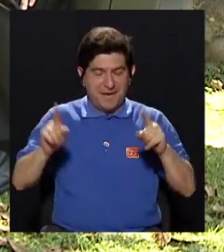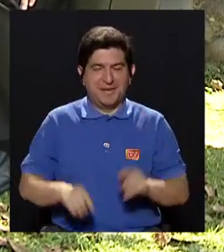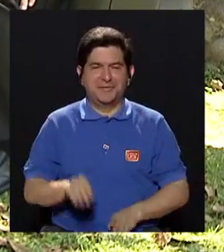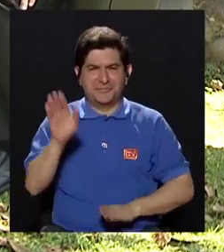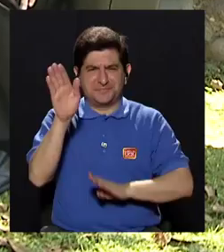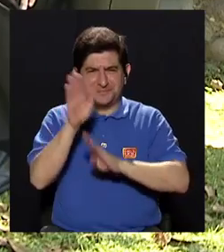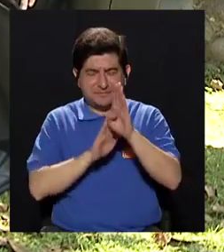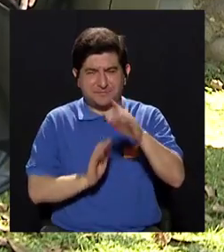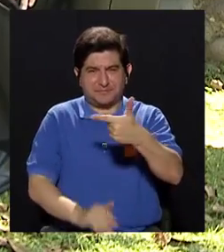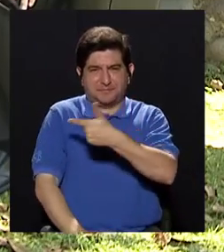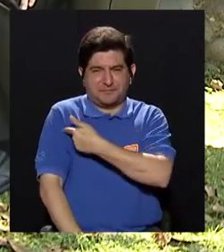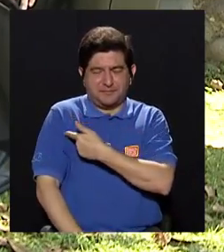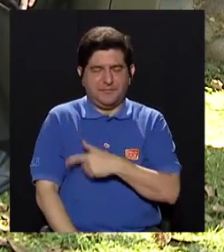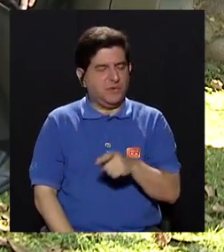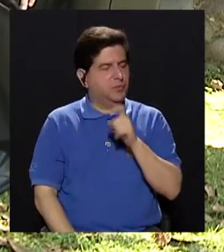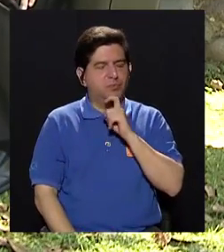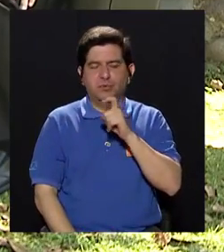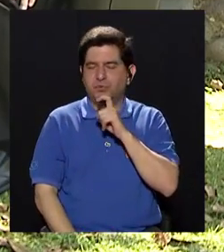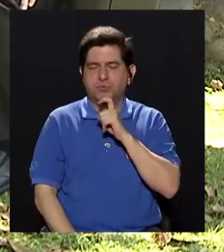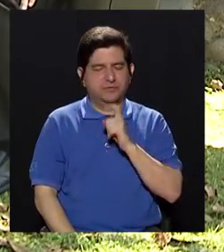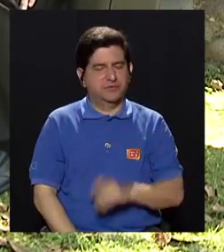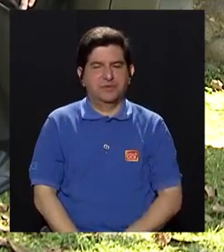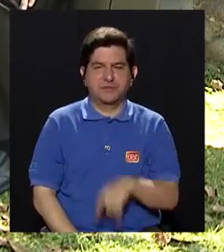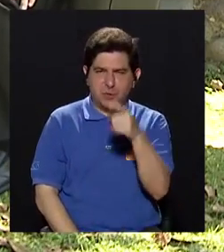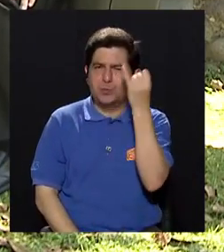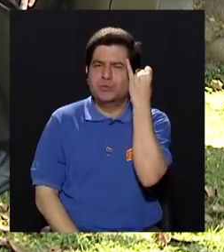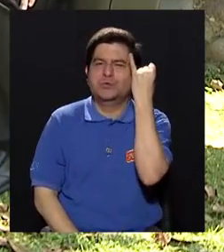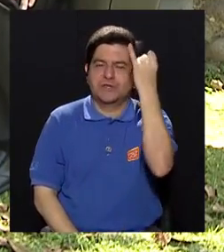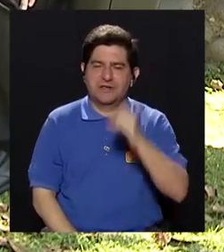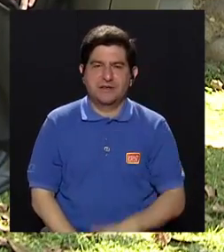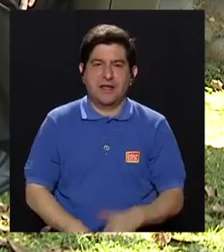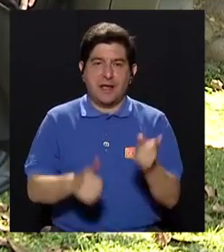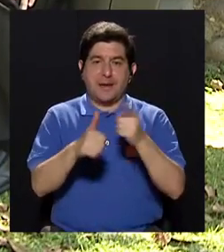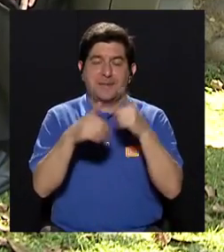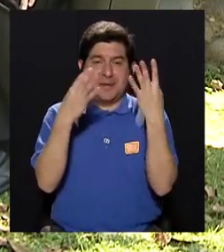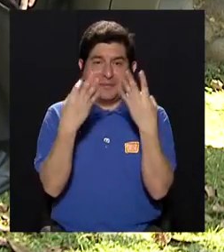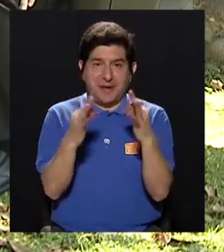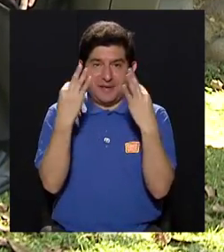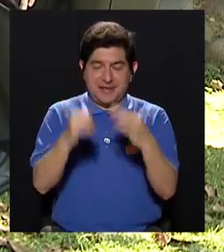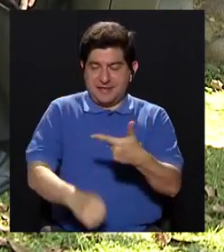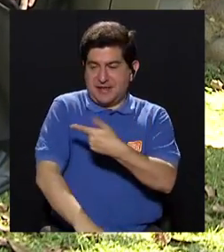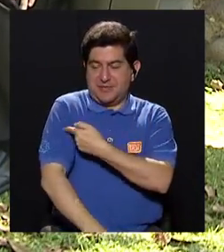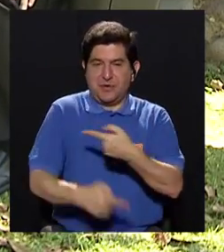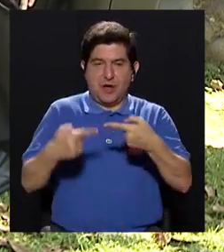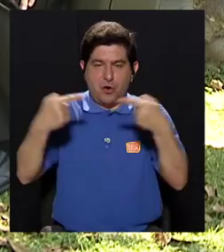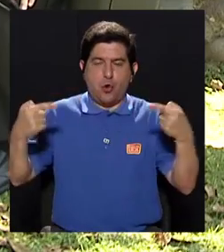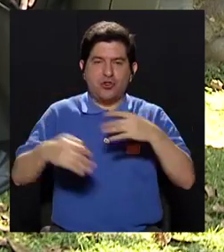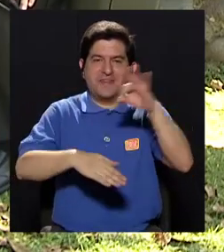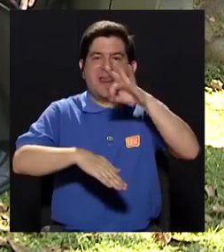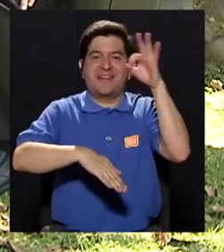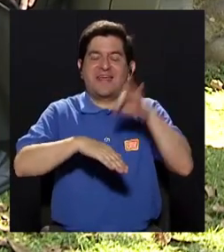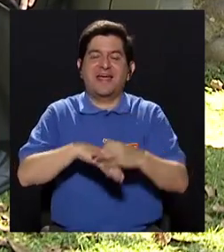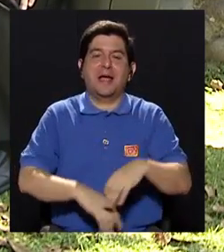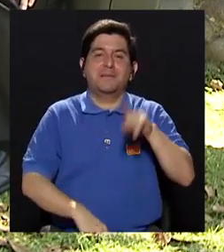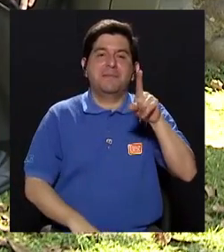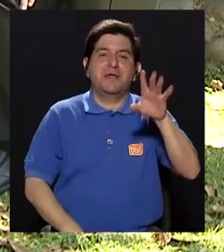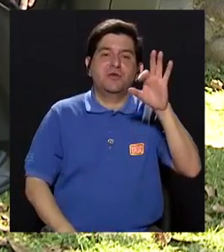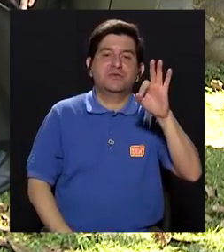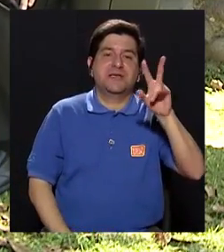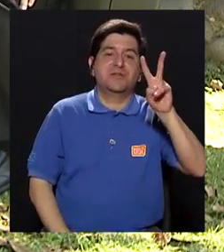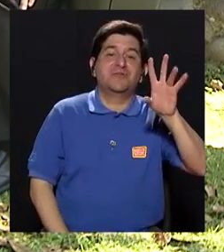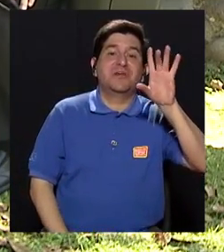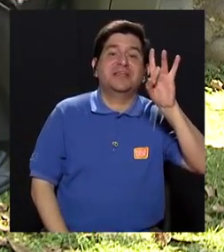desarrollar una vacuna es un proceso muy difícil. Para que ustedes tengan una idea, el primer intento de generar una vacuna contra dengue data de